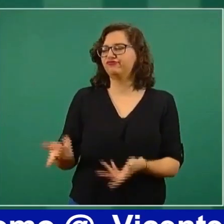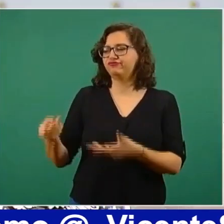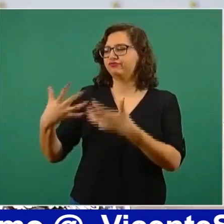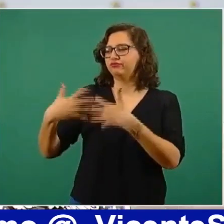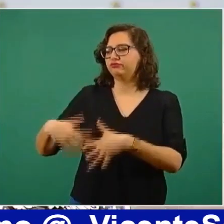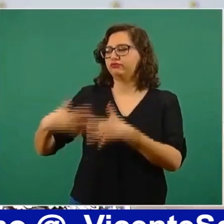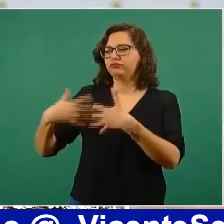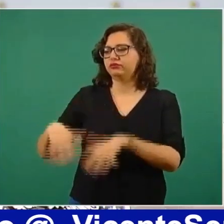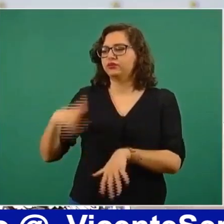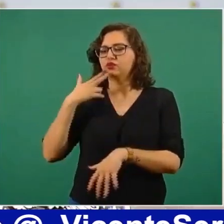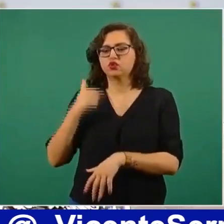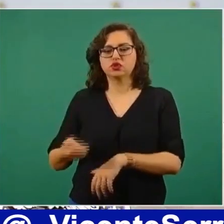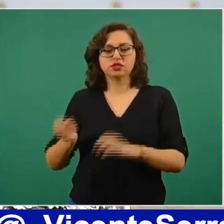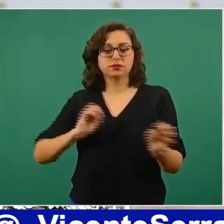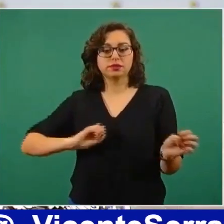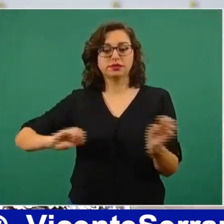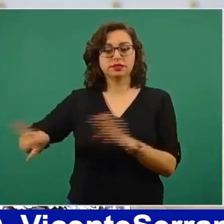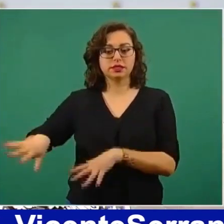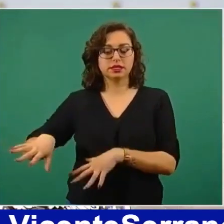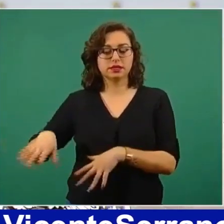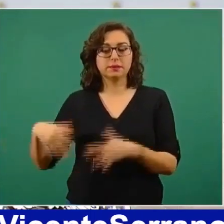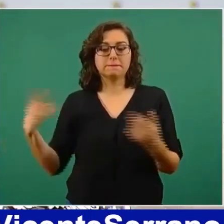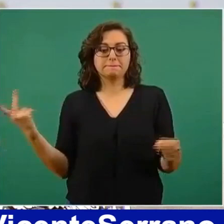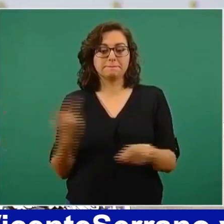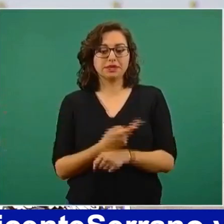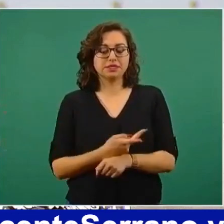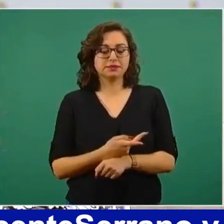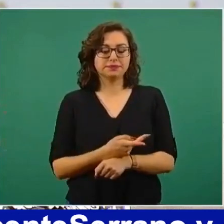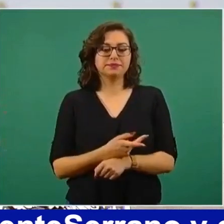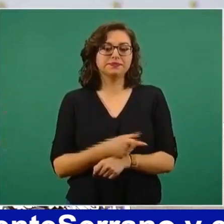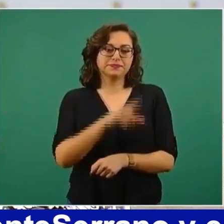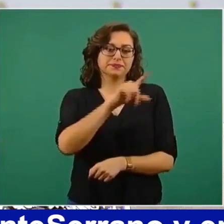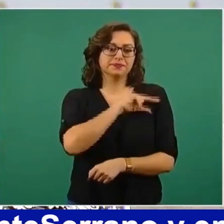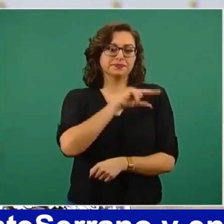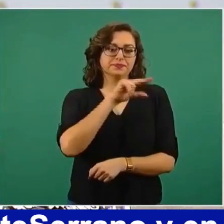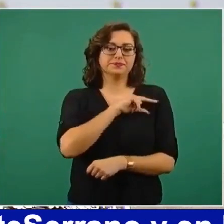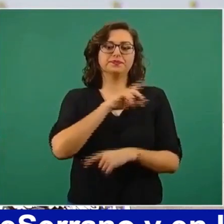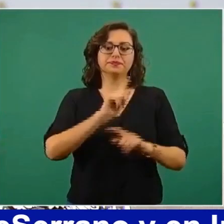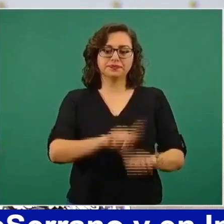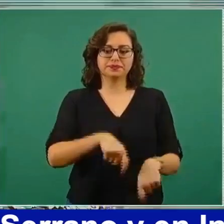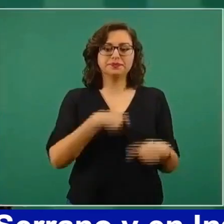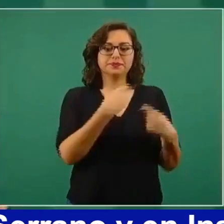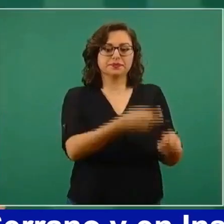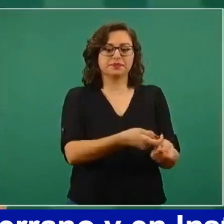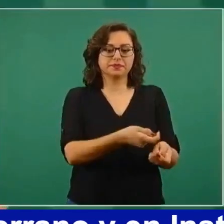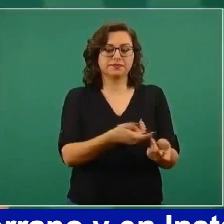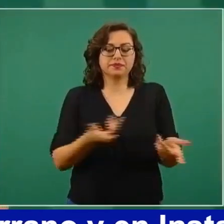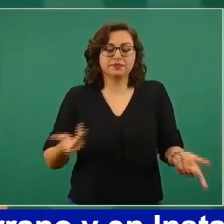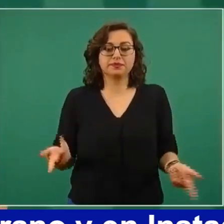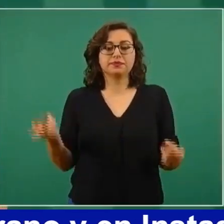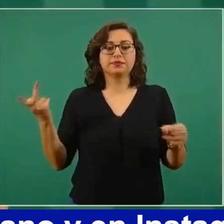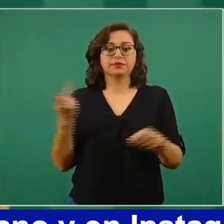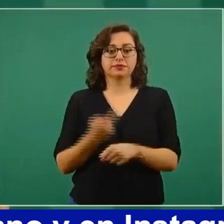toda la carretera costera, desde Puerto Escondido hasta